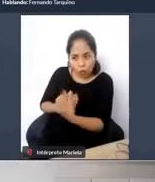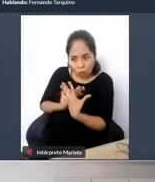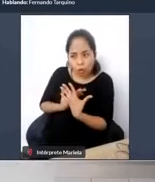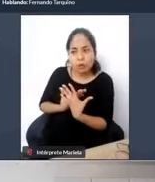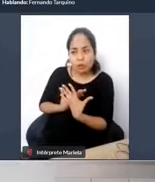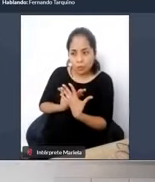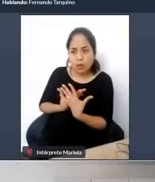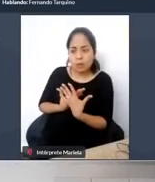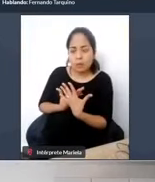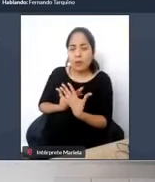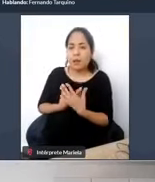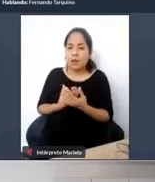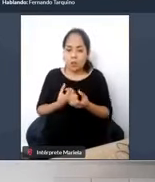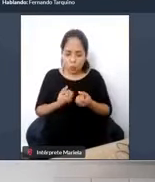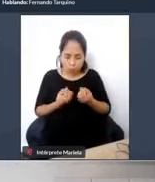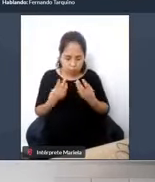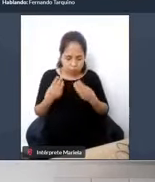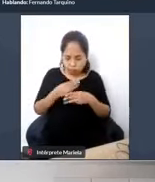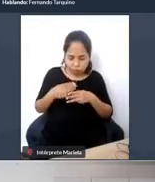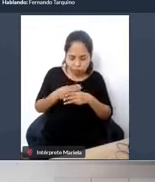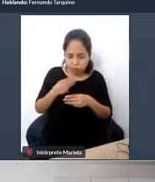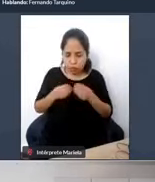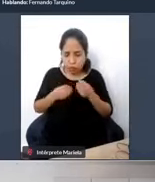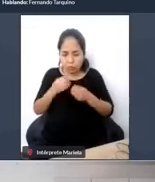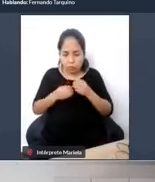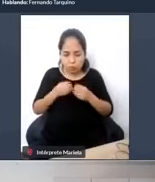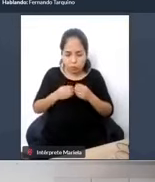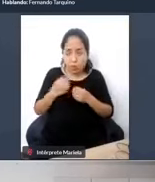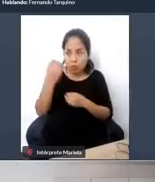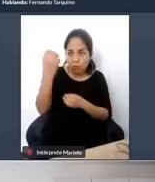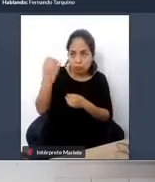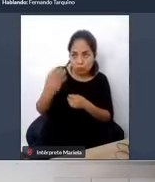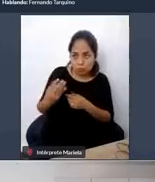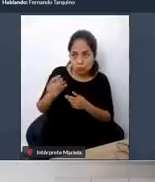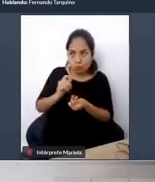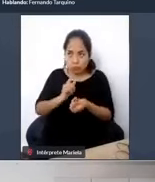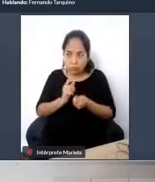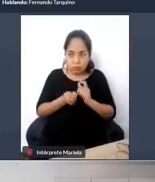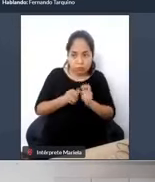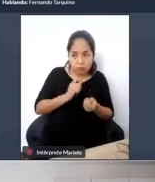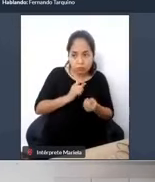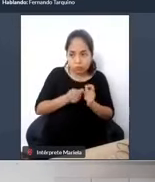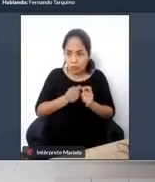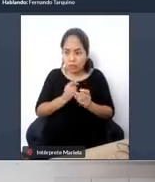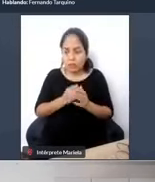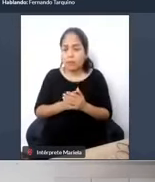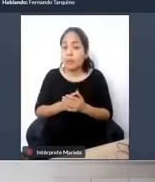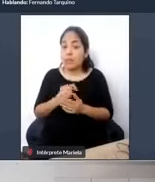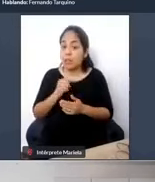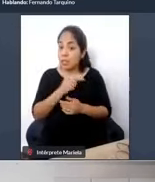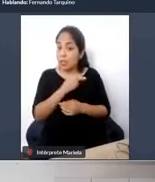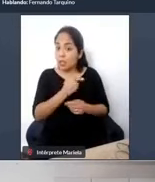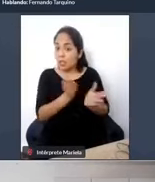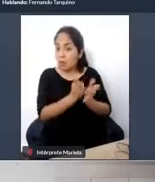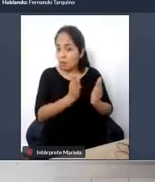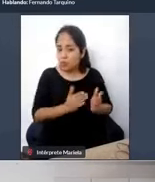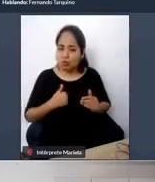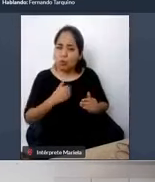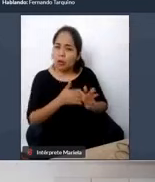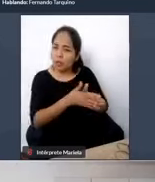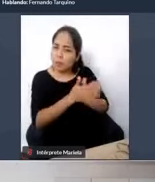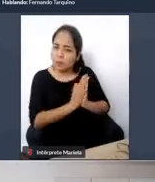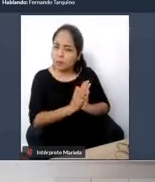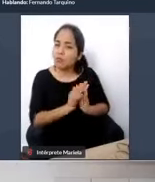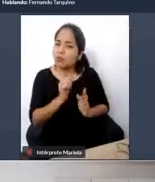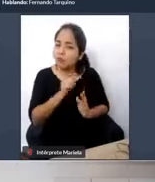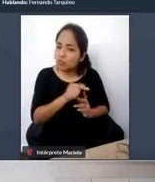los cálculos matemáticos de los sistemas avanzados de semaforización. Entonces, lo que yo le he pedido es que este trabajo lo